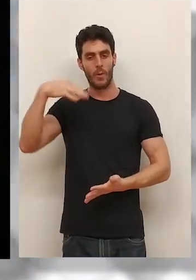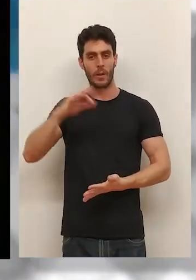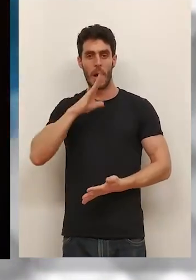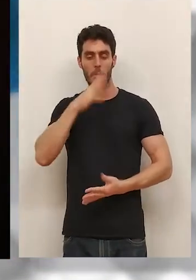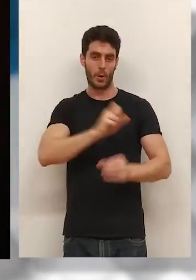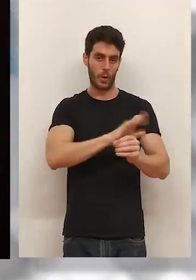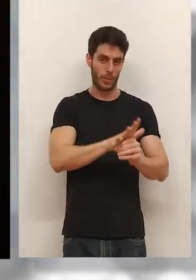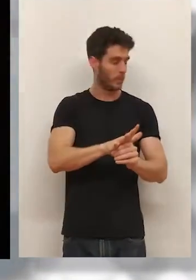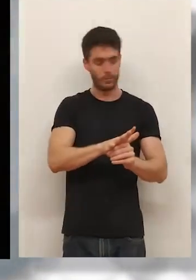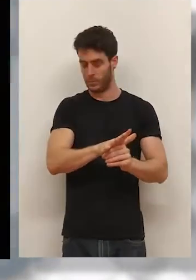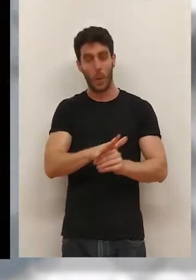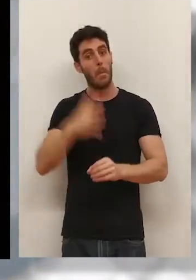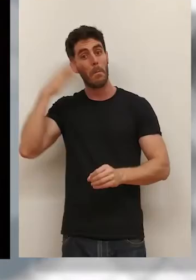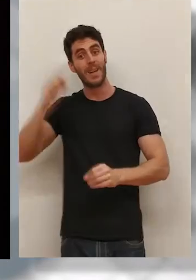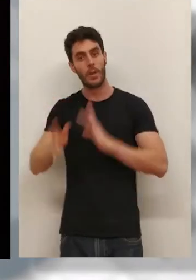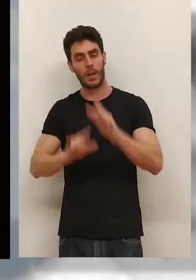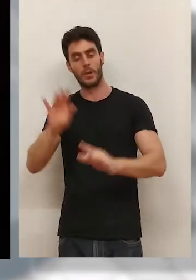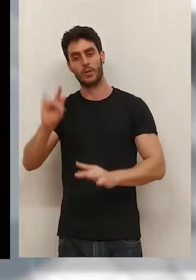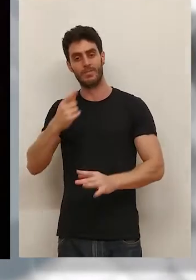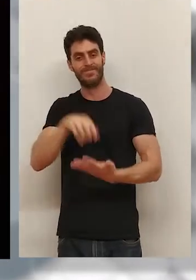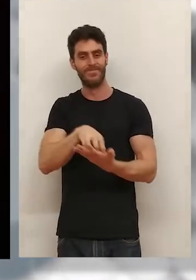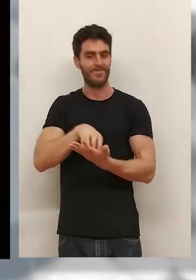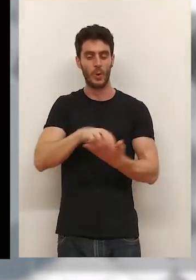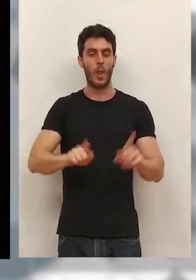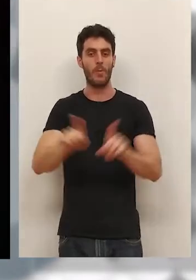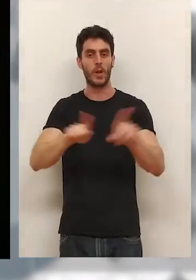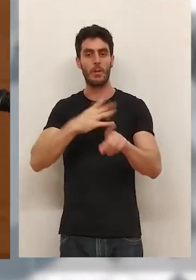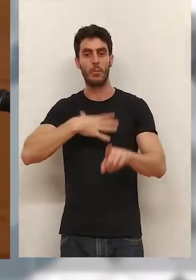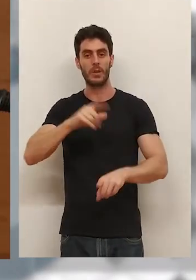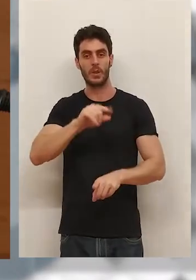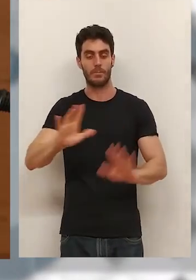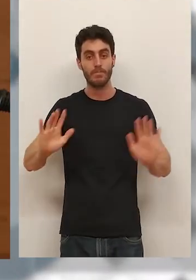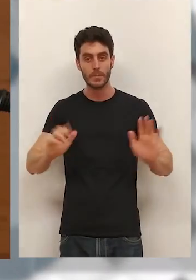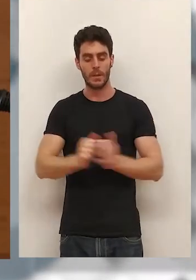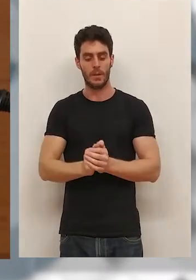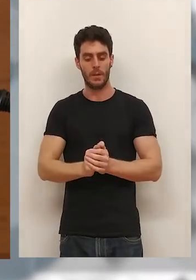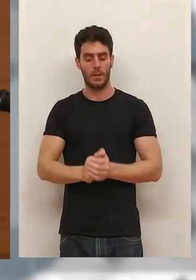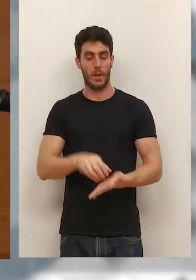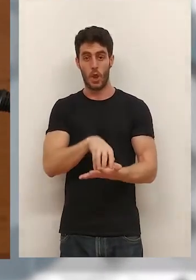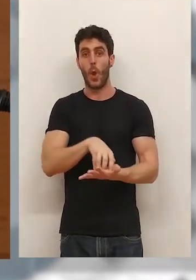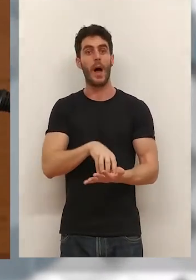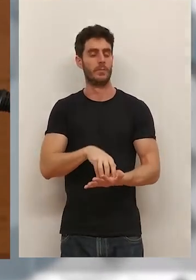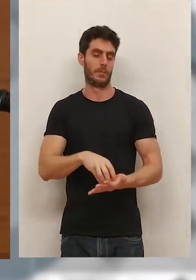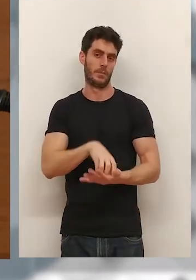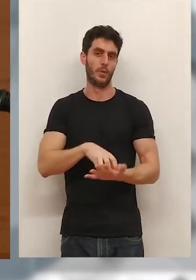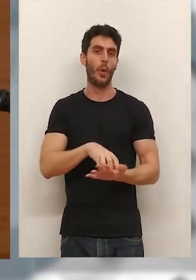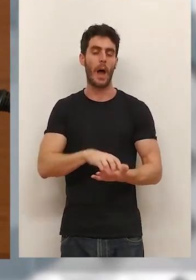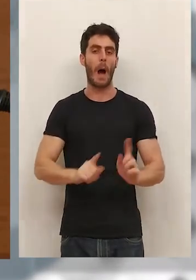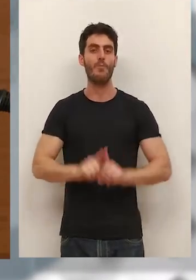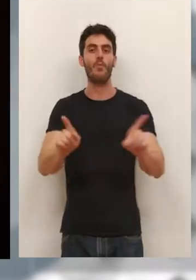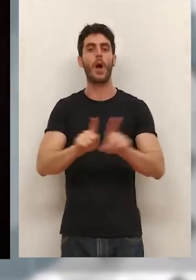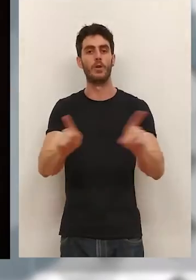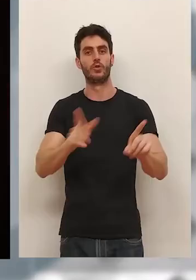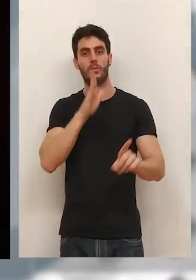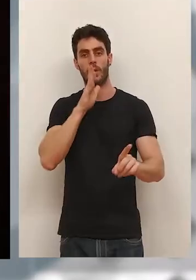bicho sino por el riesgo de incendios, es la celebración de los fuegos artificiales. Seguimos con la duda de los fuegos artificiales porque en estos